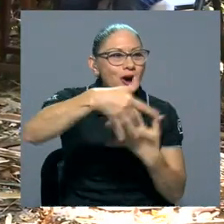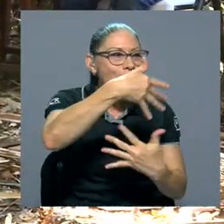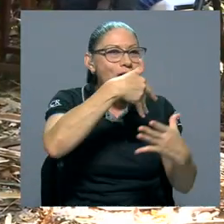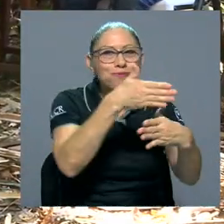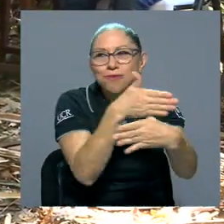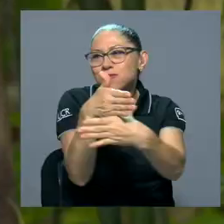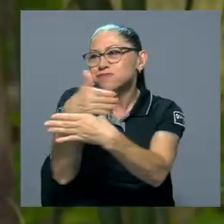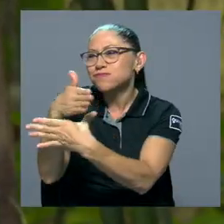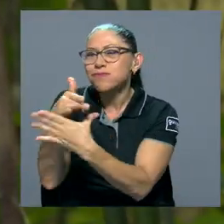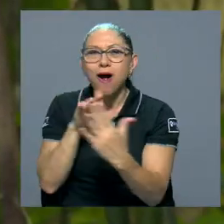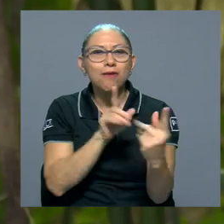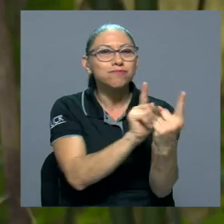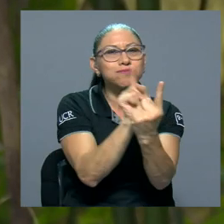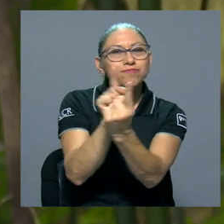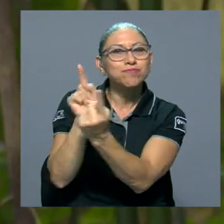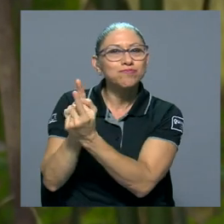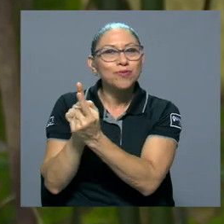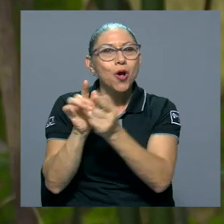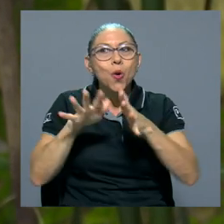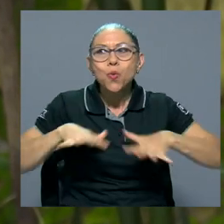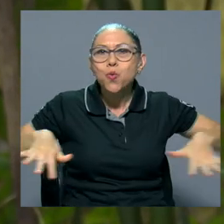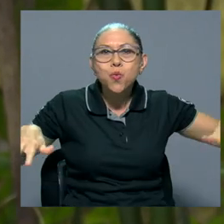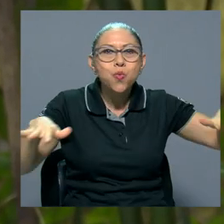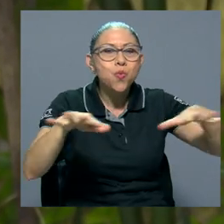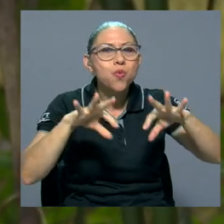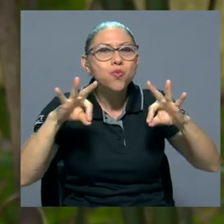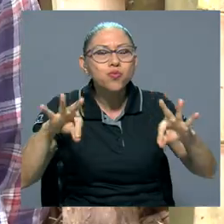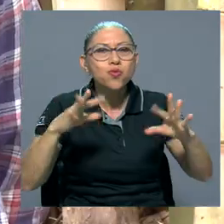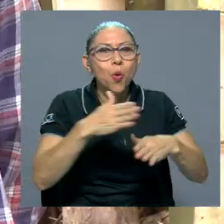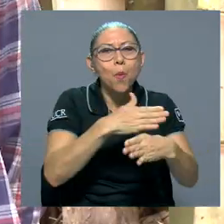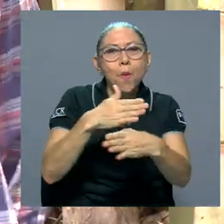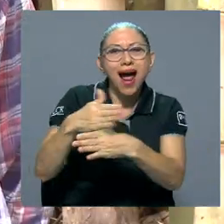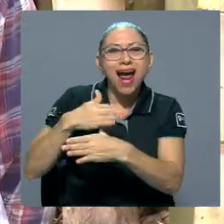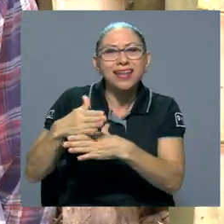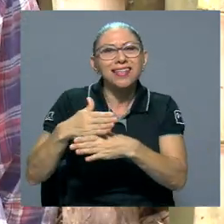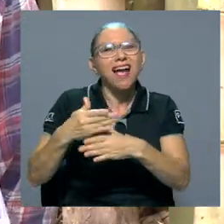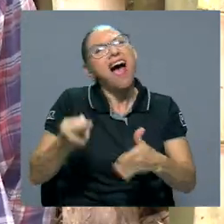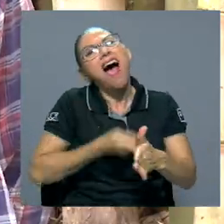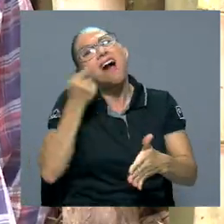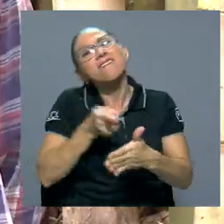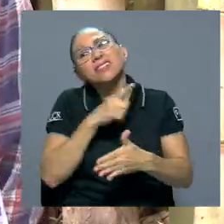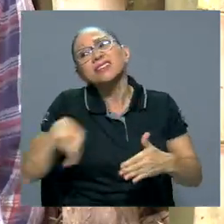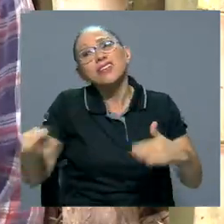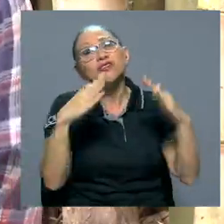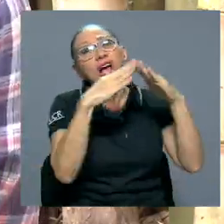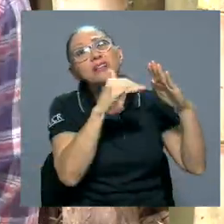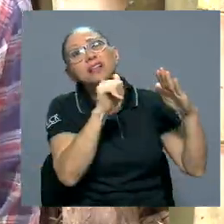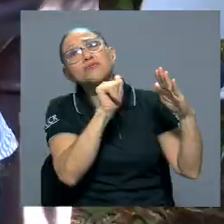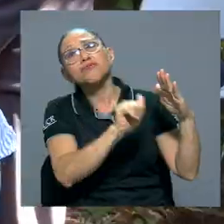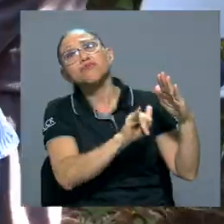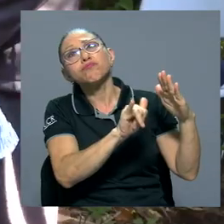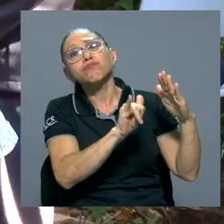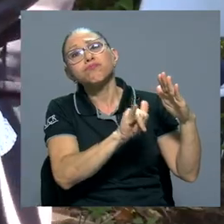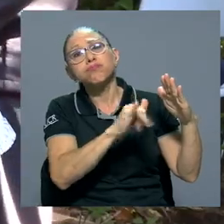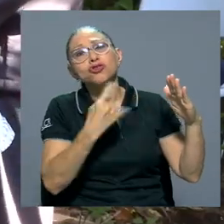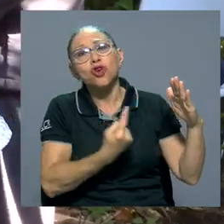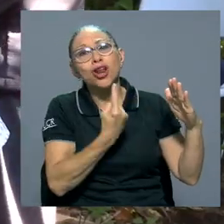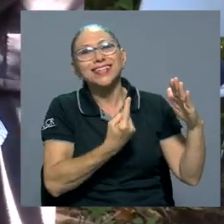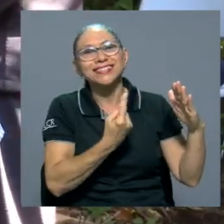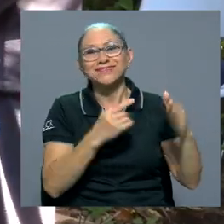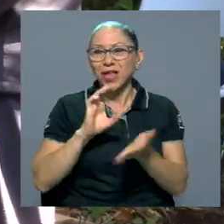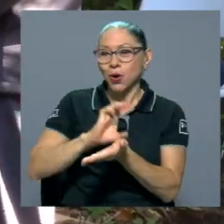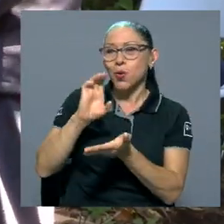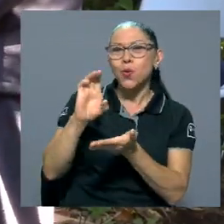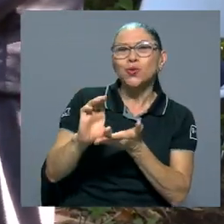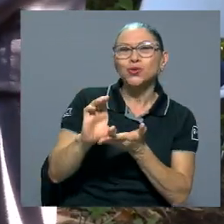relaciones, nuevas formas de vincularse. Tienen un espacio con quien interactuar cuando muchas veces están en sus casas, tal vez solas. El curso se imparte los